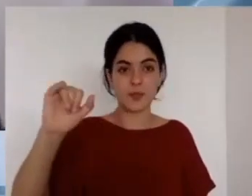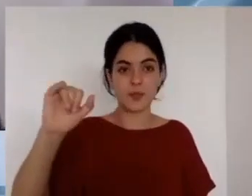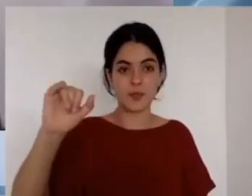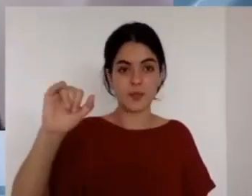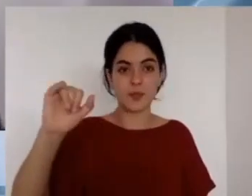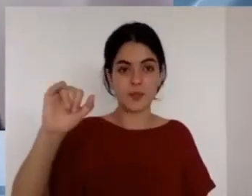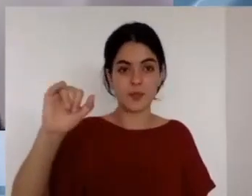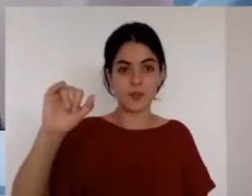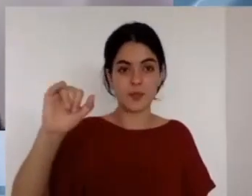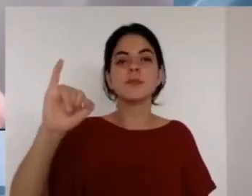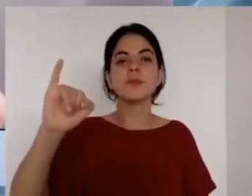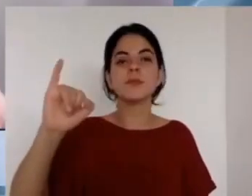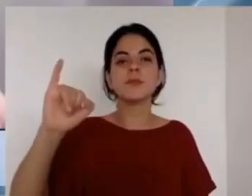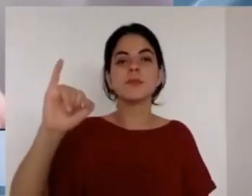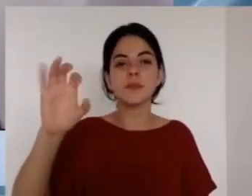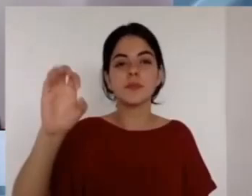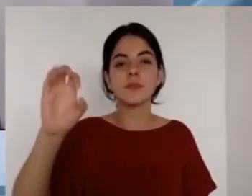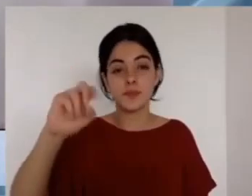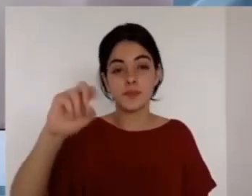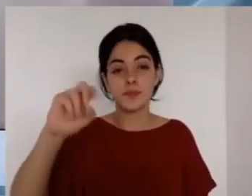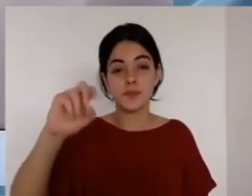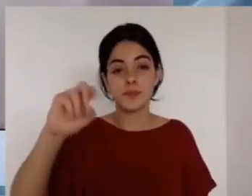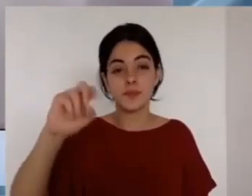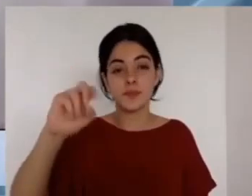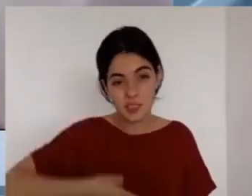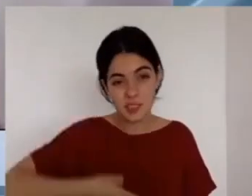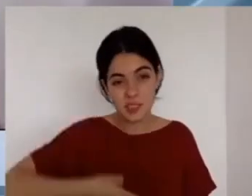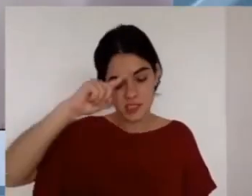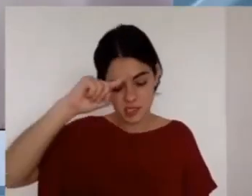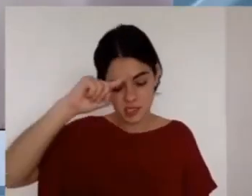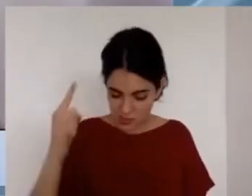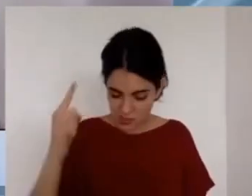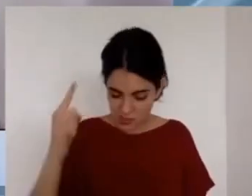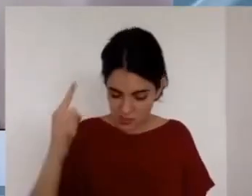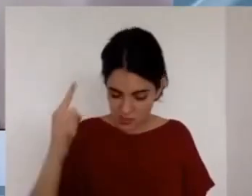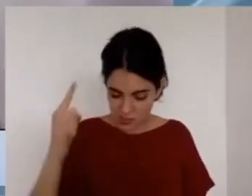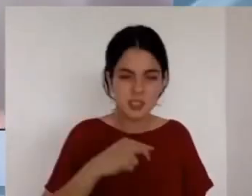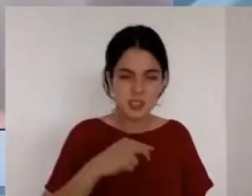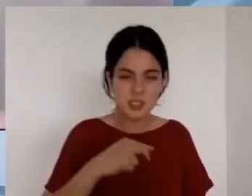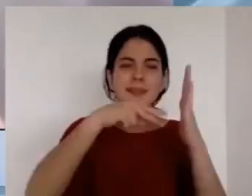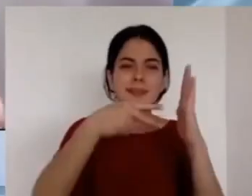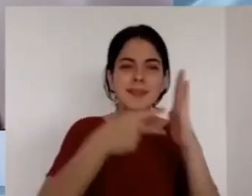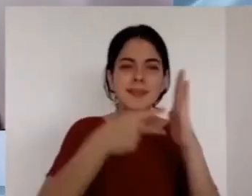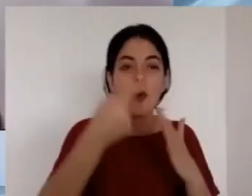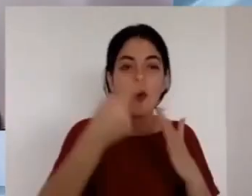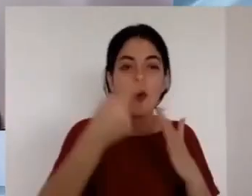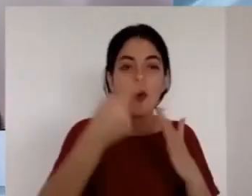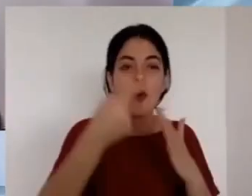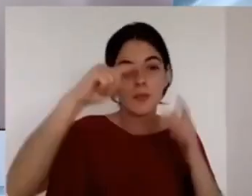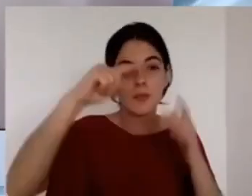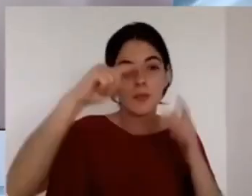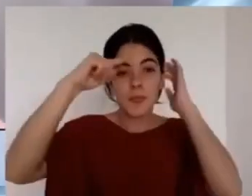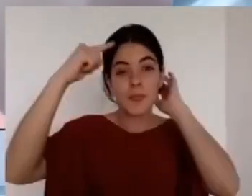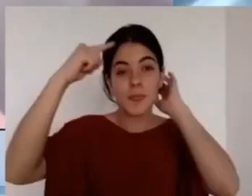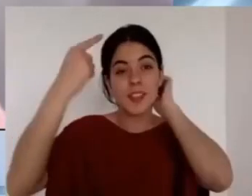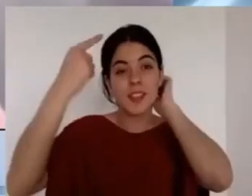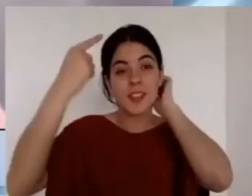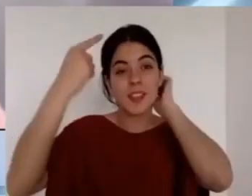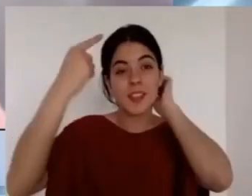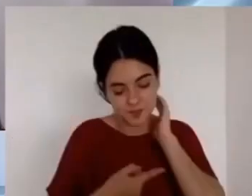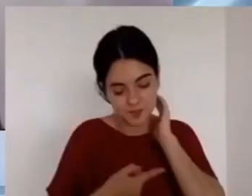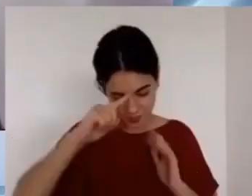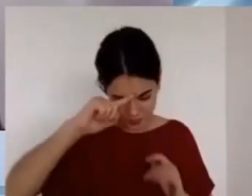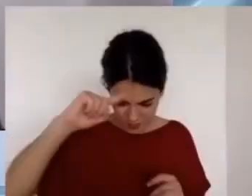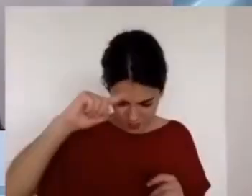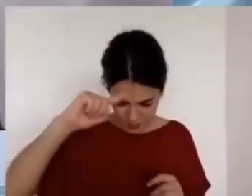llevando cautivo todo pensamiento a la obediencia a Cristo tal como él piensa así es él